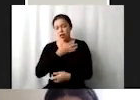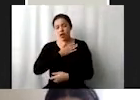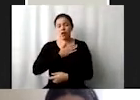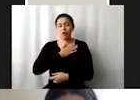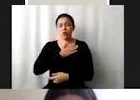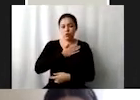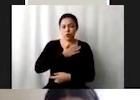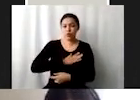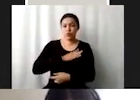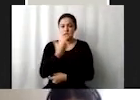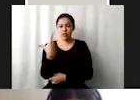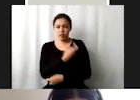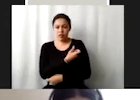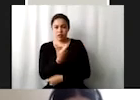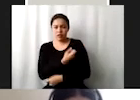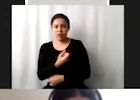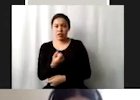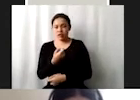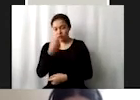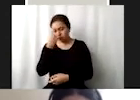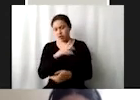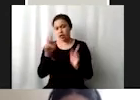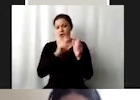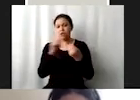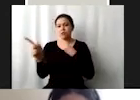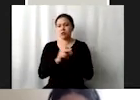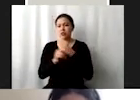vacunación entre los países por el tema de la pandemia,